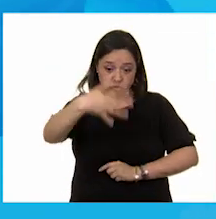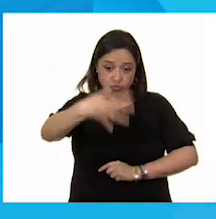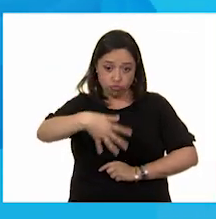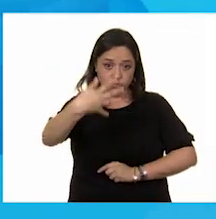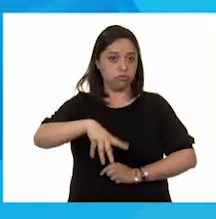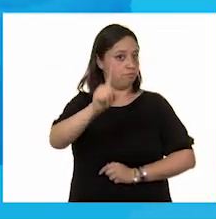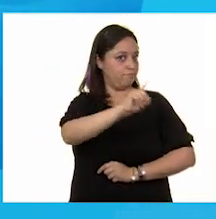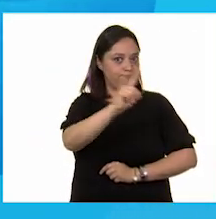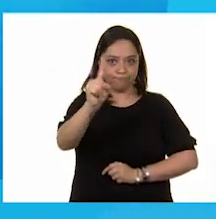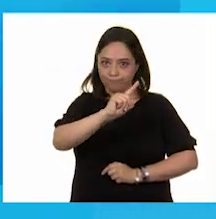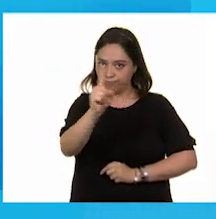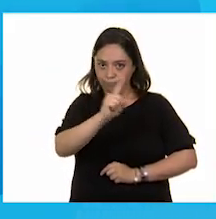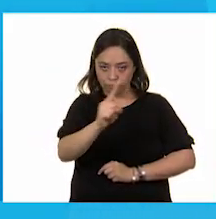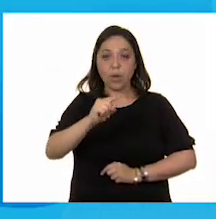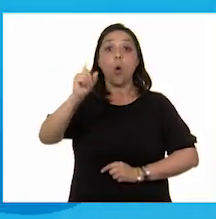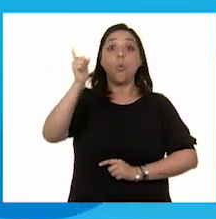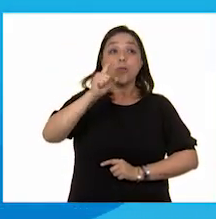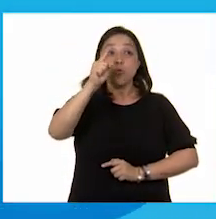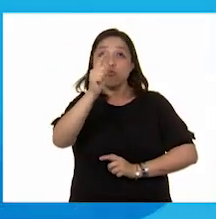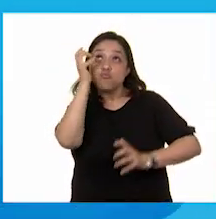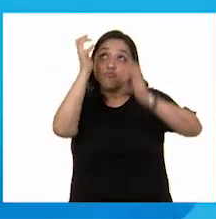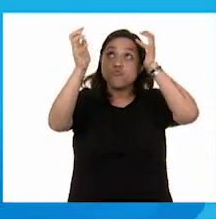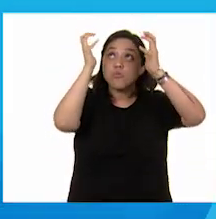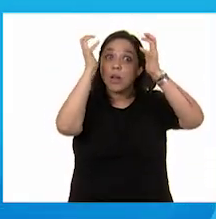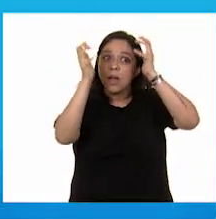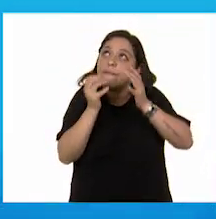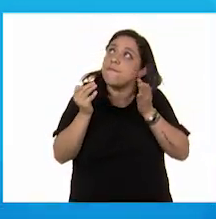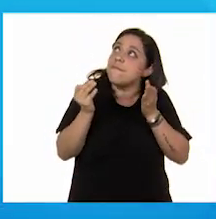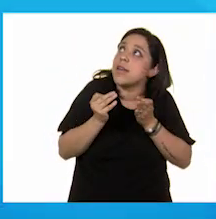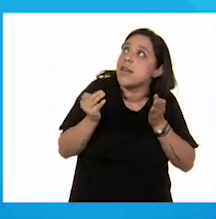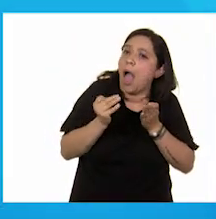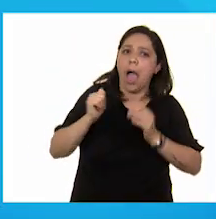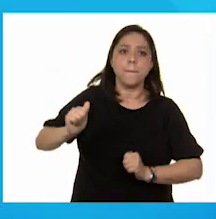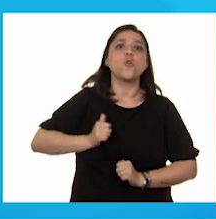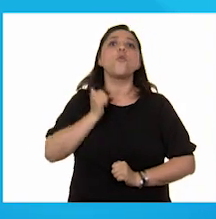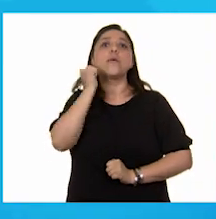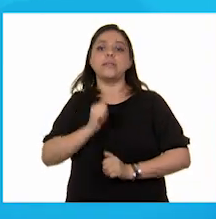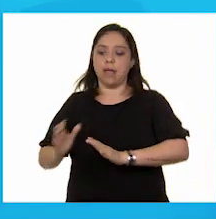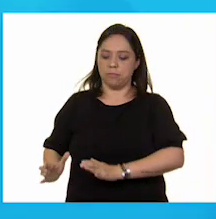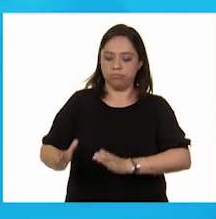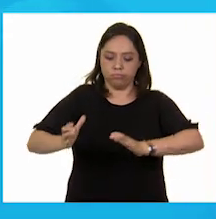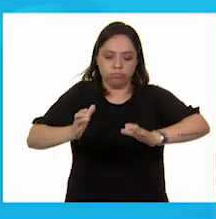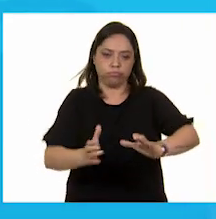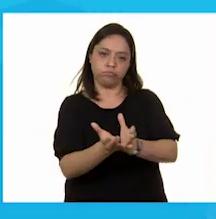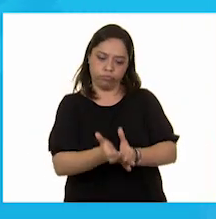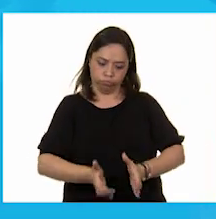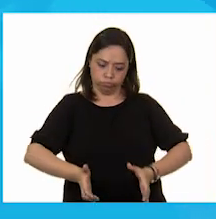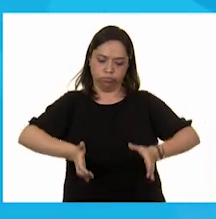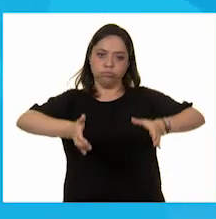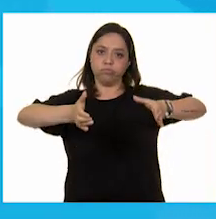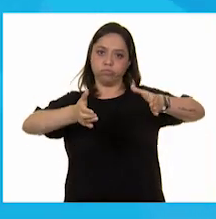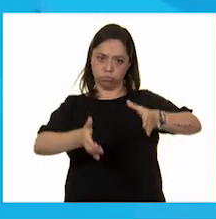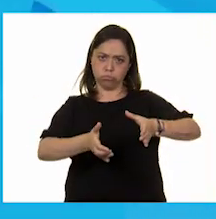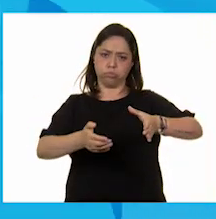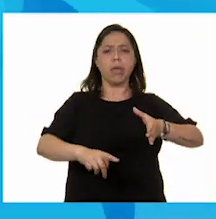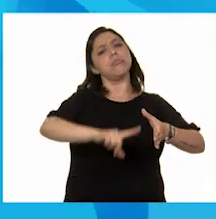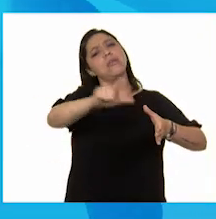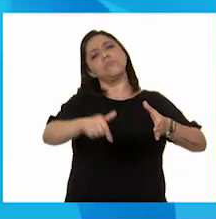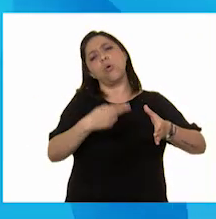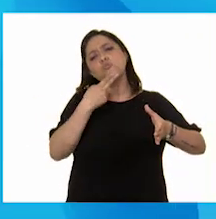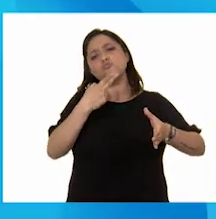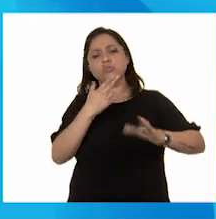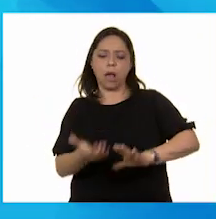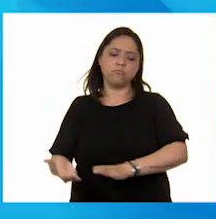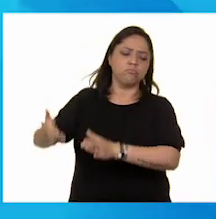En la regadera aprovecha el agua que sale fría en lo que se calienta. Puedes acumularla fácilmente en una cubeta y utilizarla después del